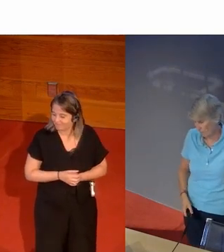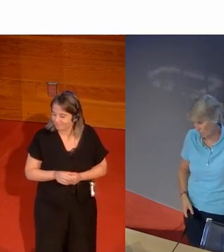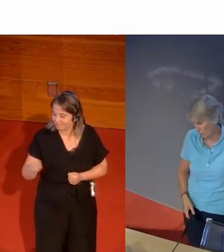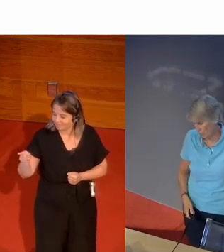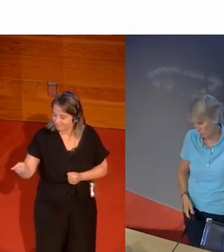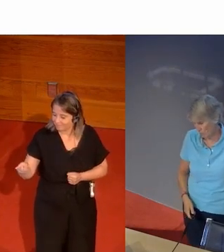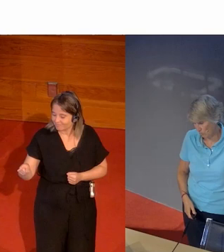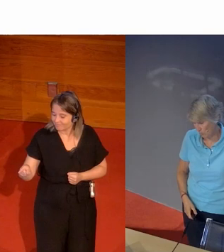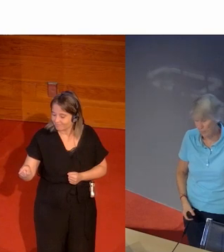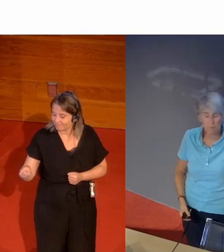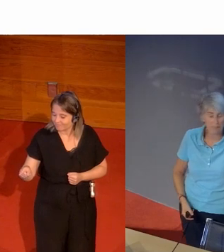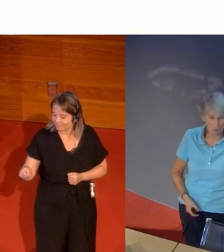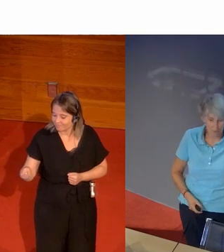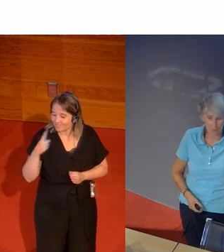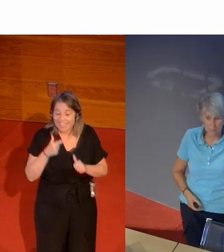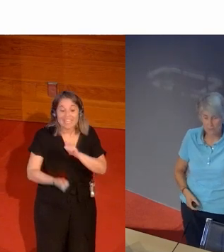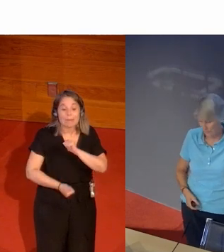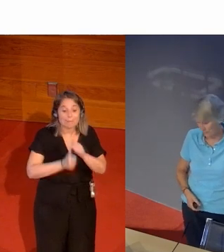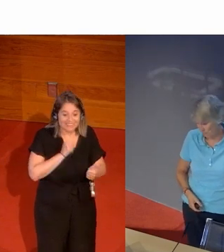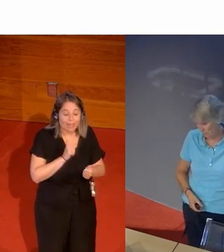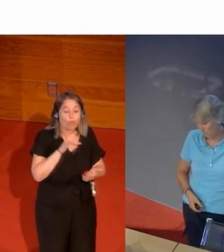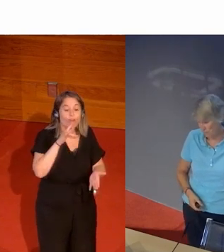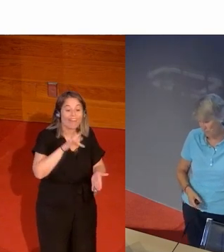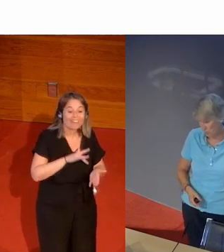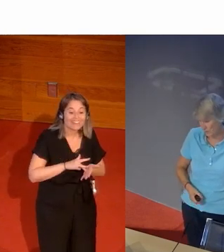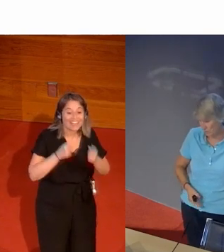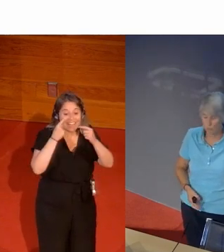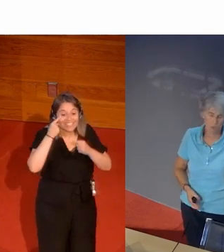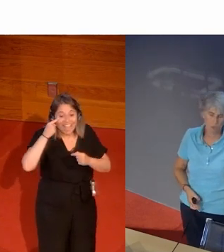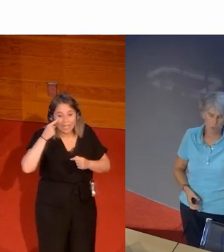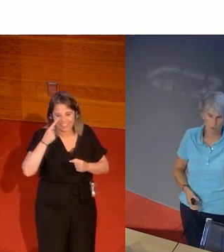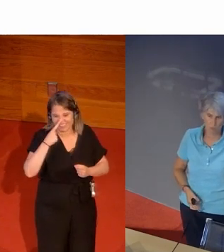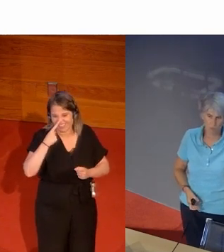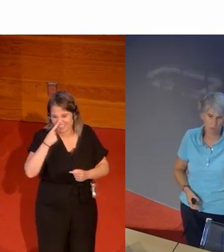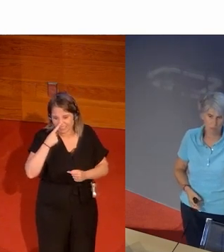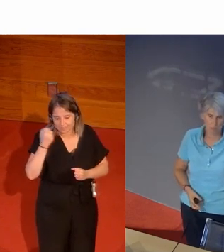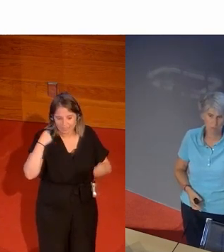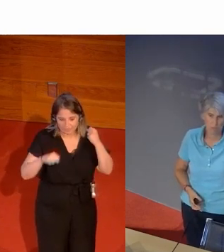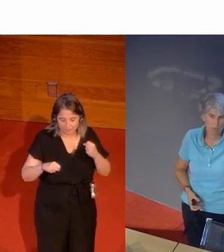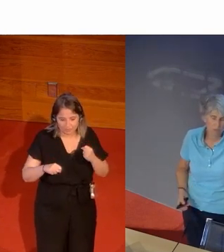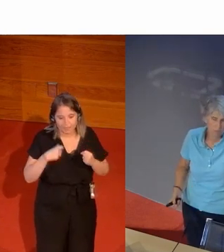Adriana Cerezo lucha por el oro la imitadora de Jackie Chan que sueña con un oro en Tokio